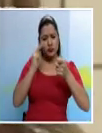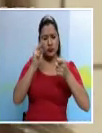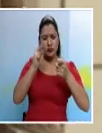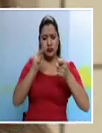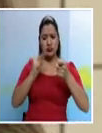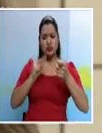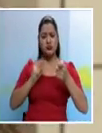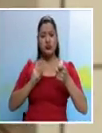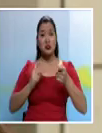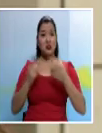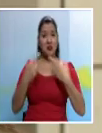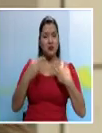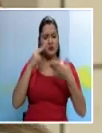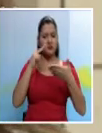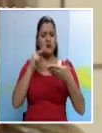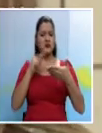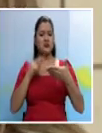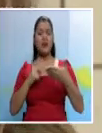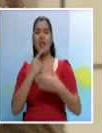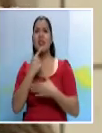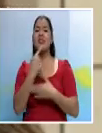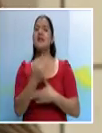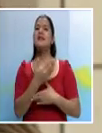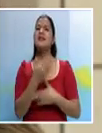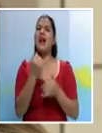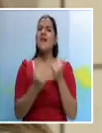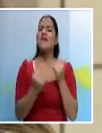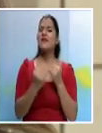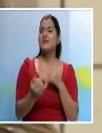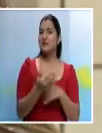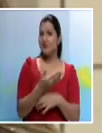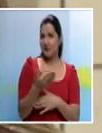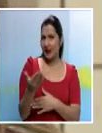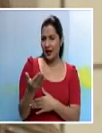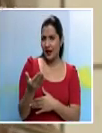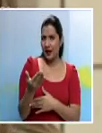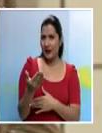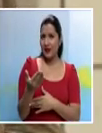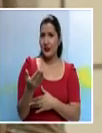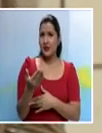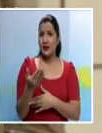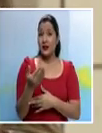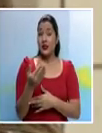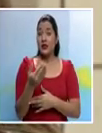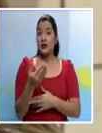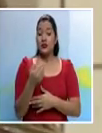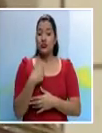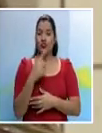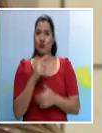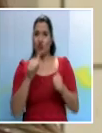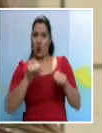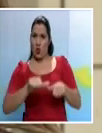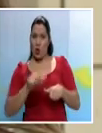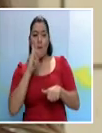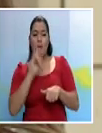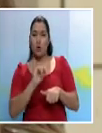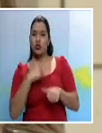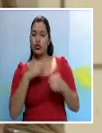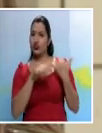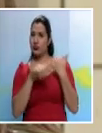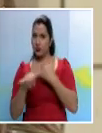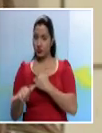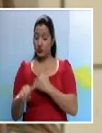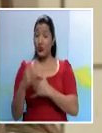resultados indica una conclusión que es la que en la que baso toda mi denuncia, indica que